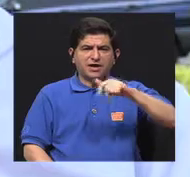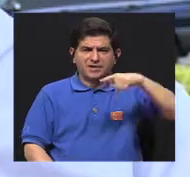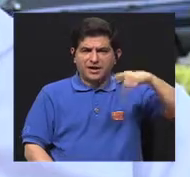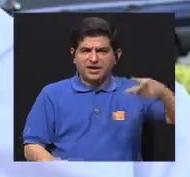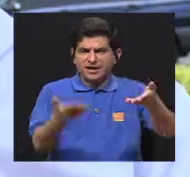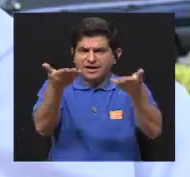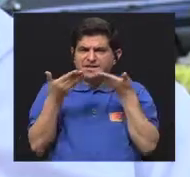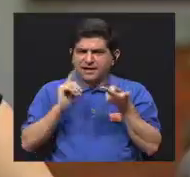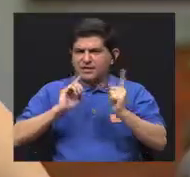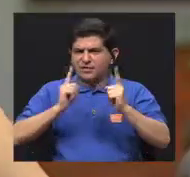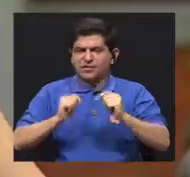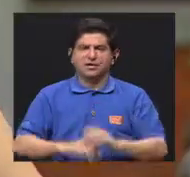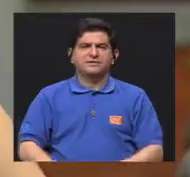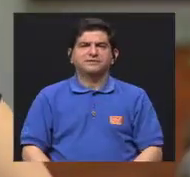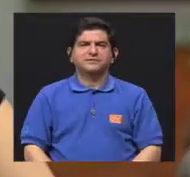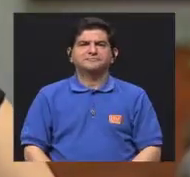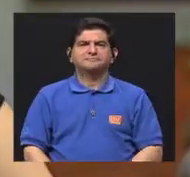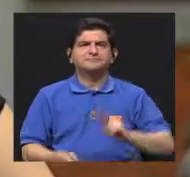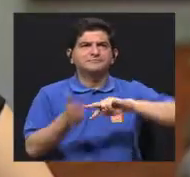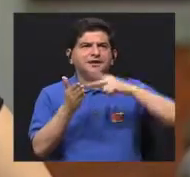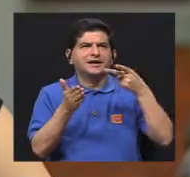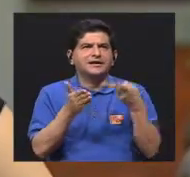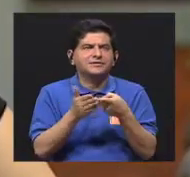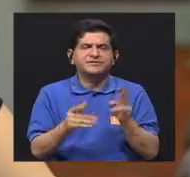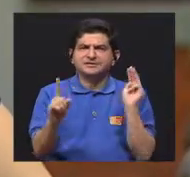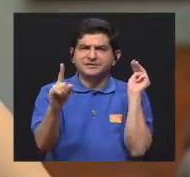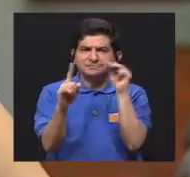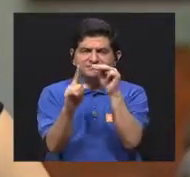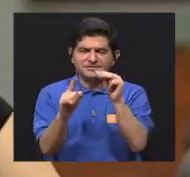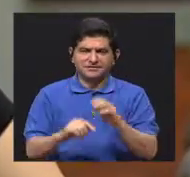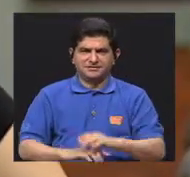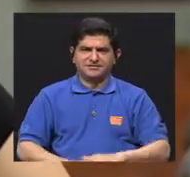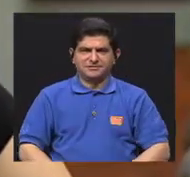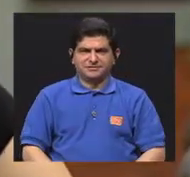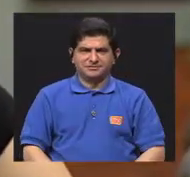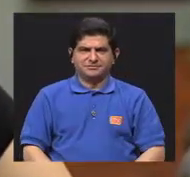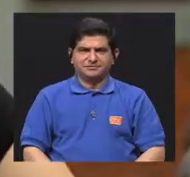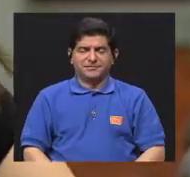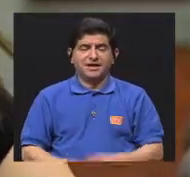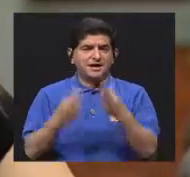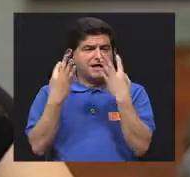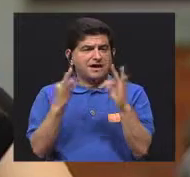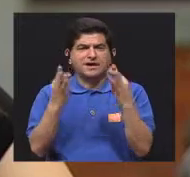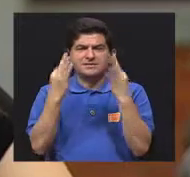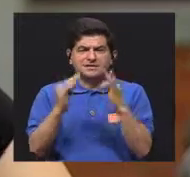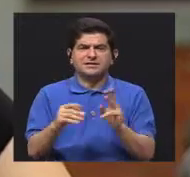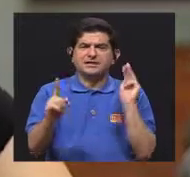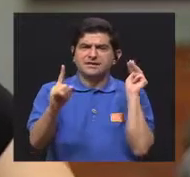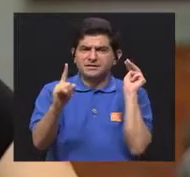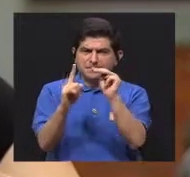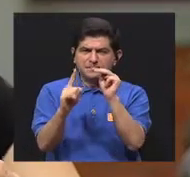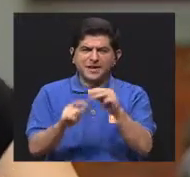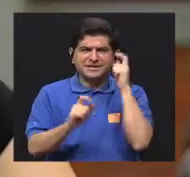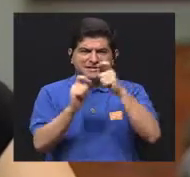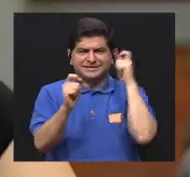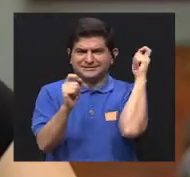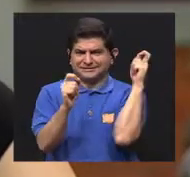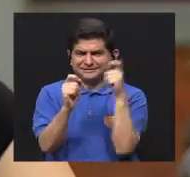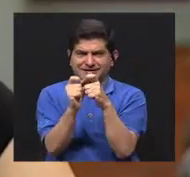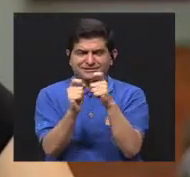aplicación ofrecer? Sí. En lo que es plantearnos metas, tenemos que intentar siempre que las metas sean